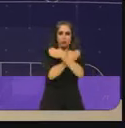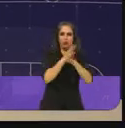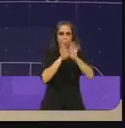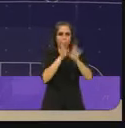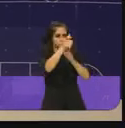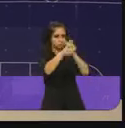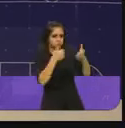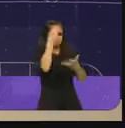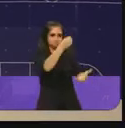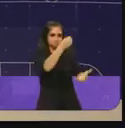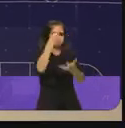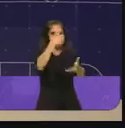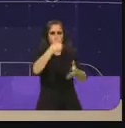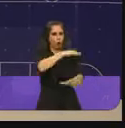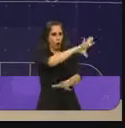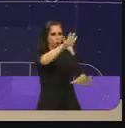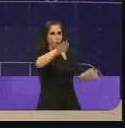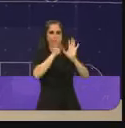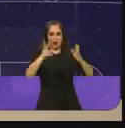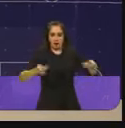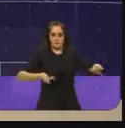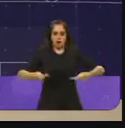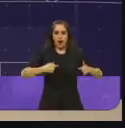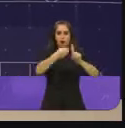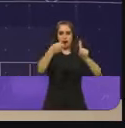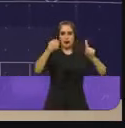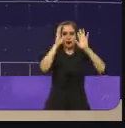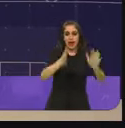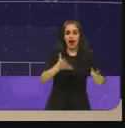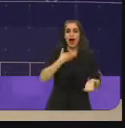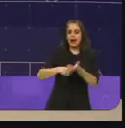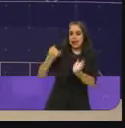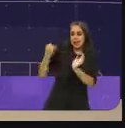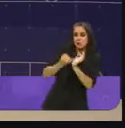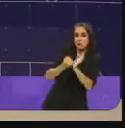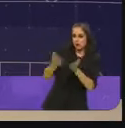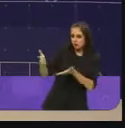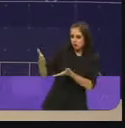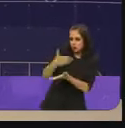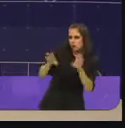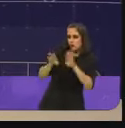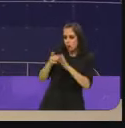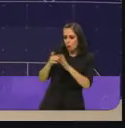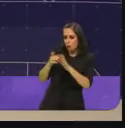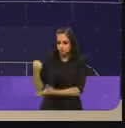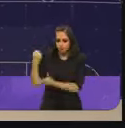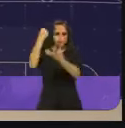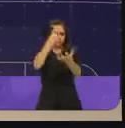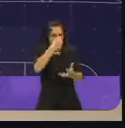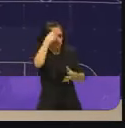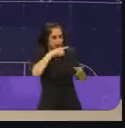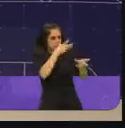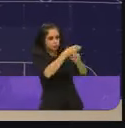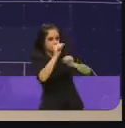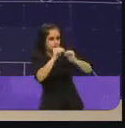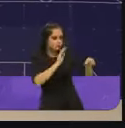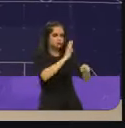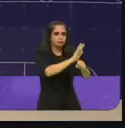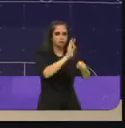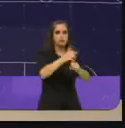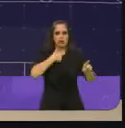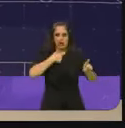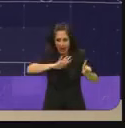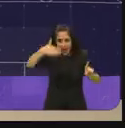que organizar y también sé en materia fiscal dónde tenemos oportunidades para tener el recurso que necesitemos y